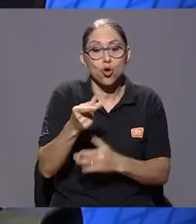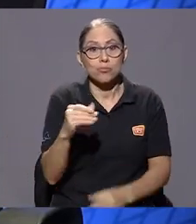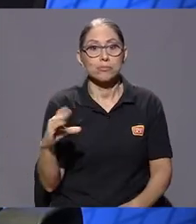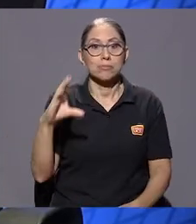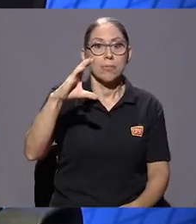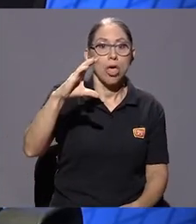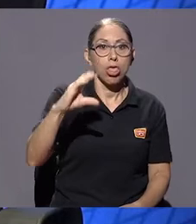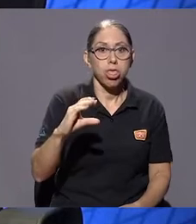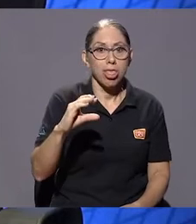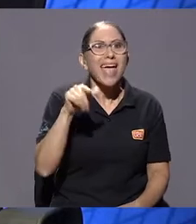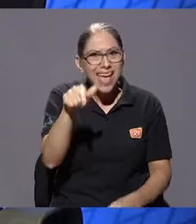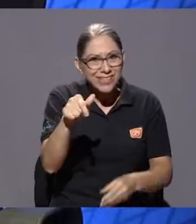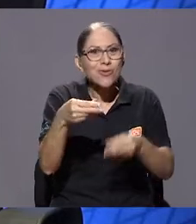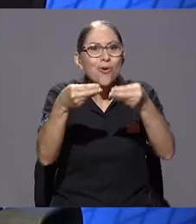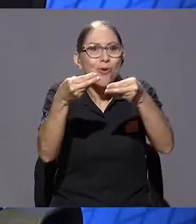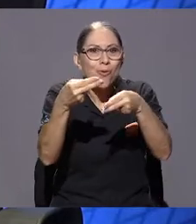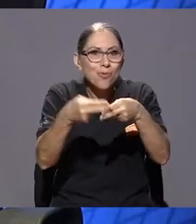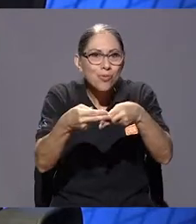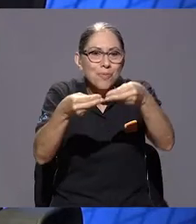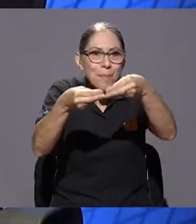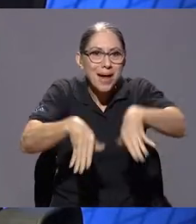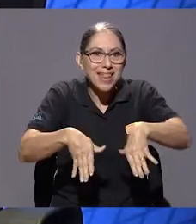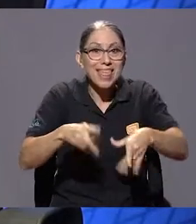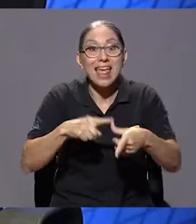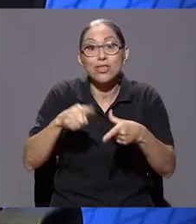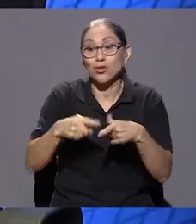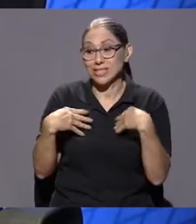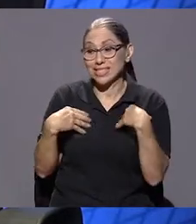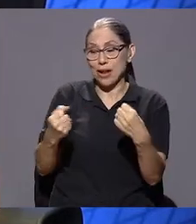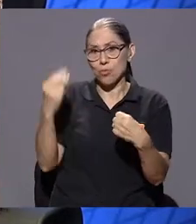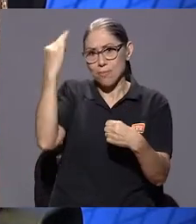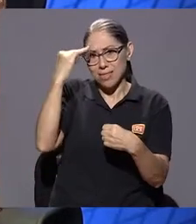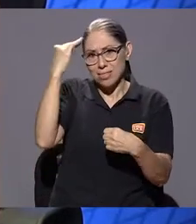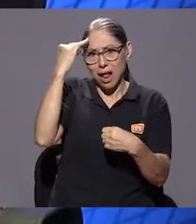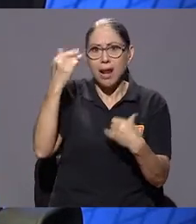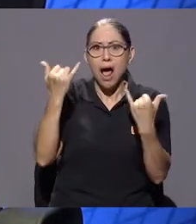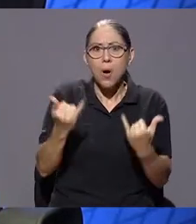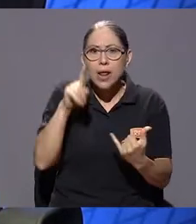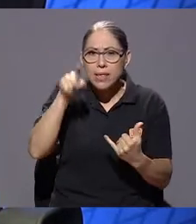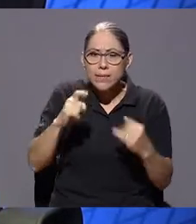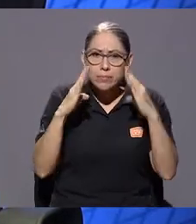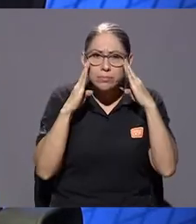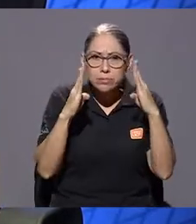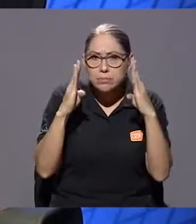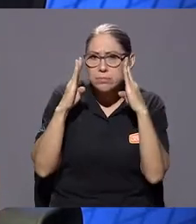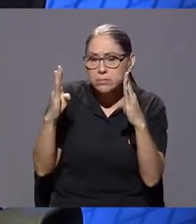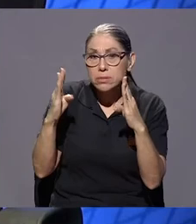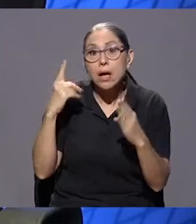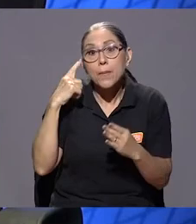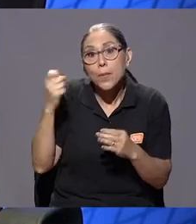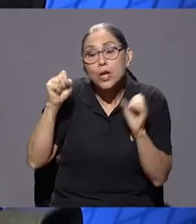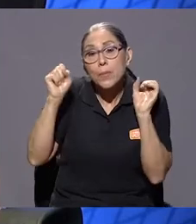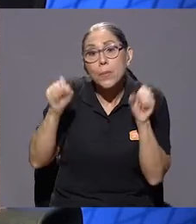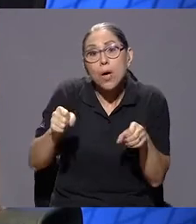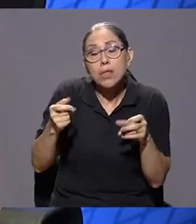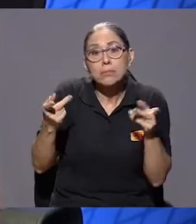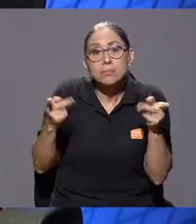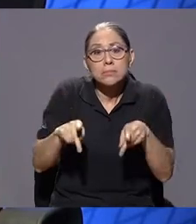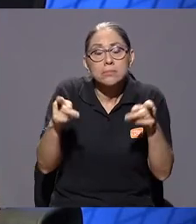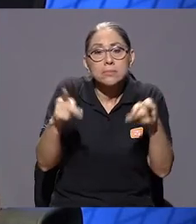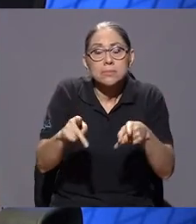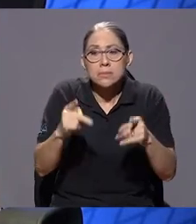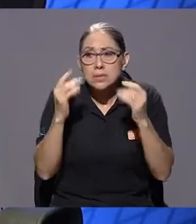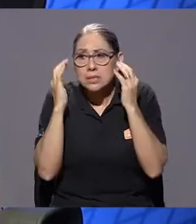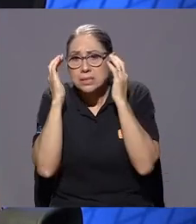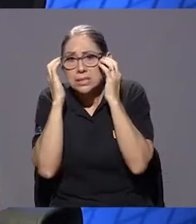el tema de salud mental está más evidente que nunca, que hay que prestarle atención, porque puede ser una secuela de el montón de ansiedad que tenemos, las altas